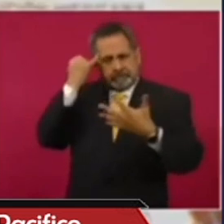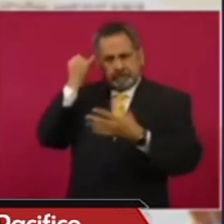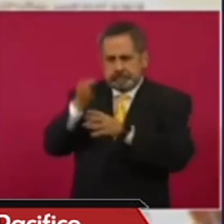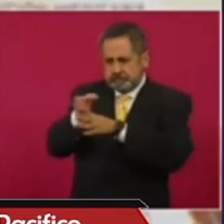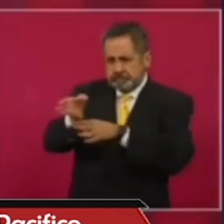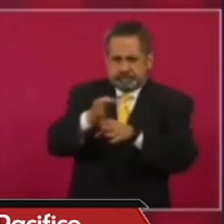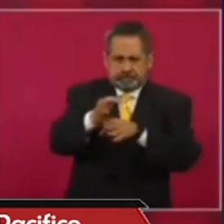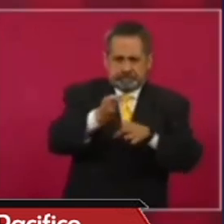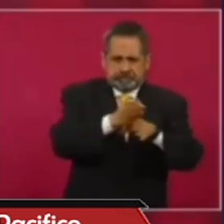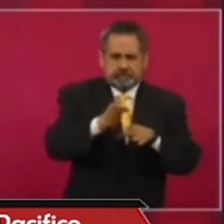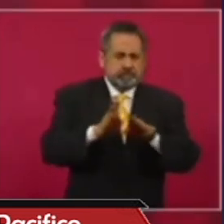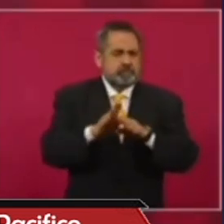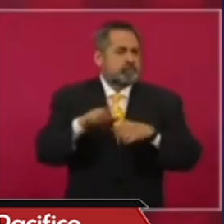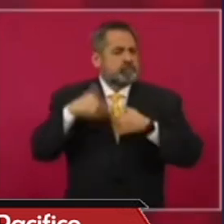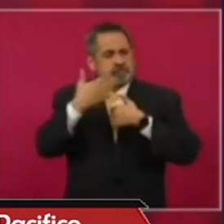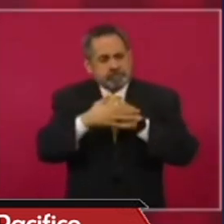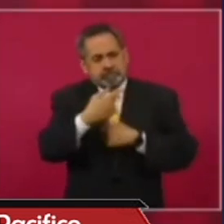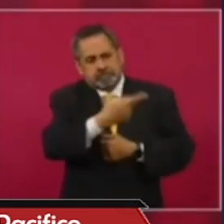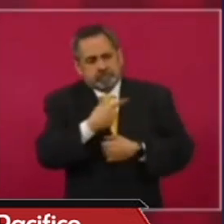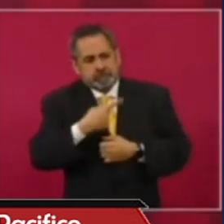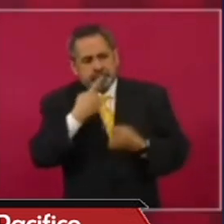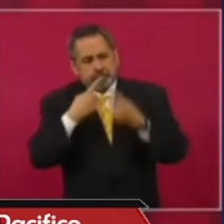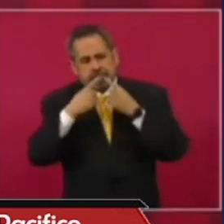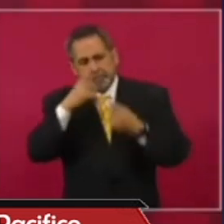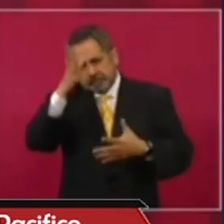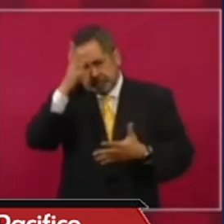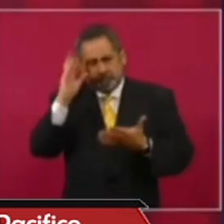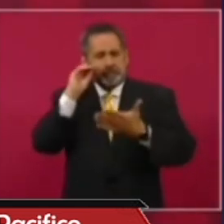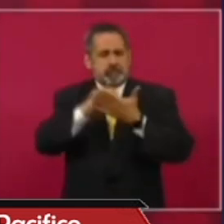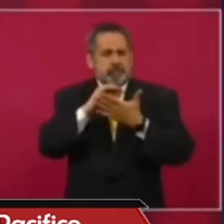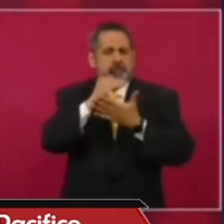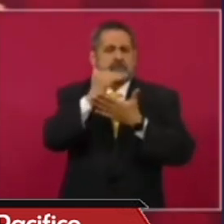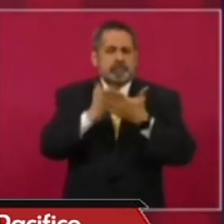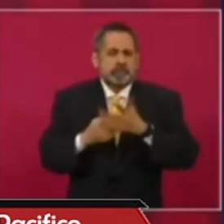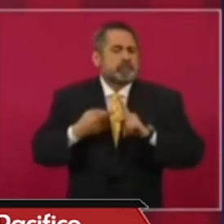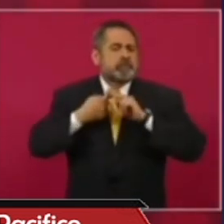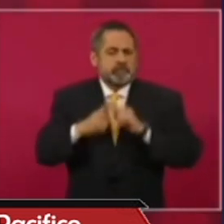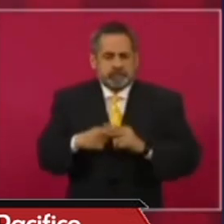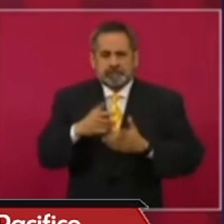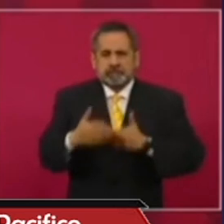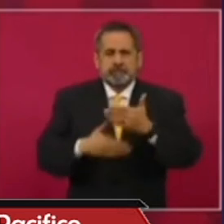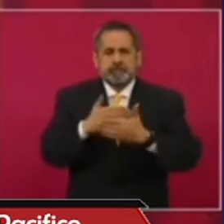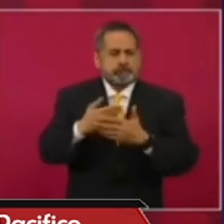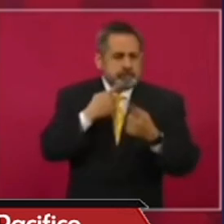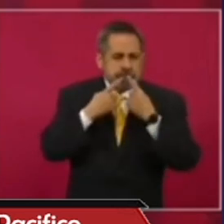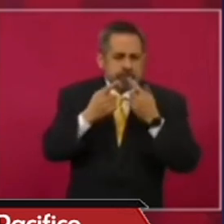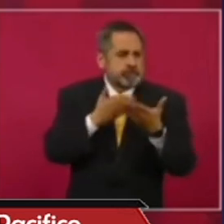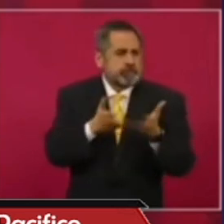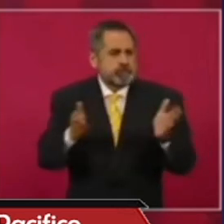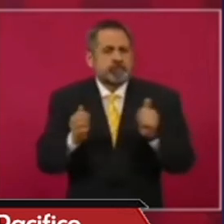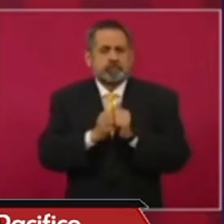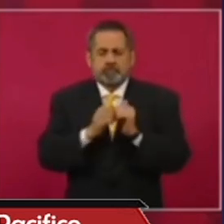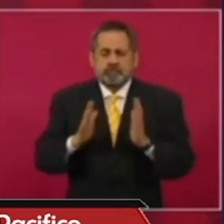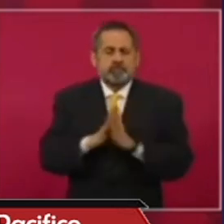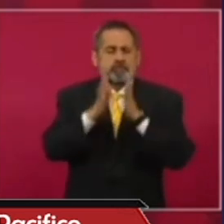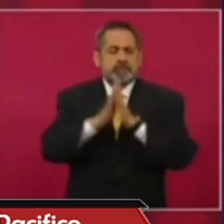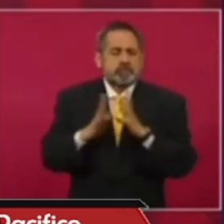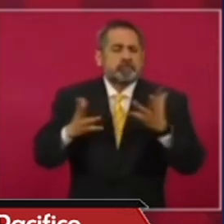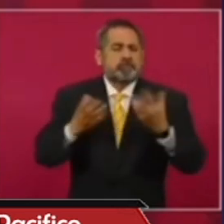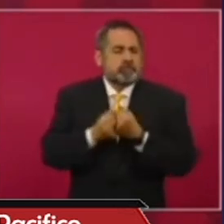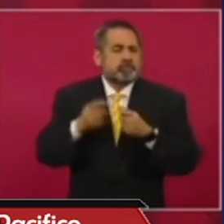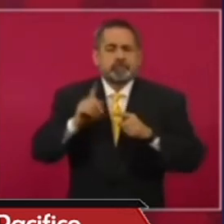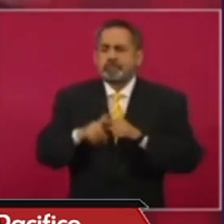damos de acordar una agenda y de iniciar esas conversaciones con la participación